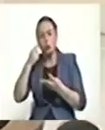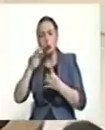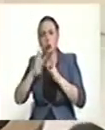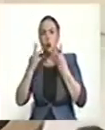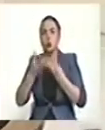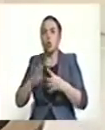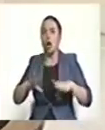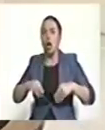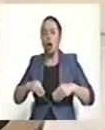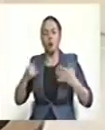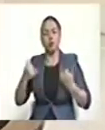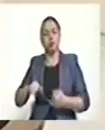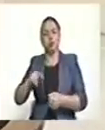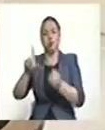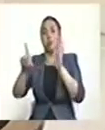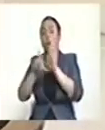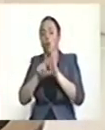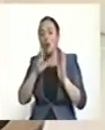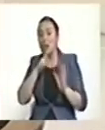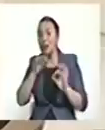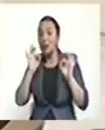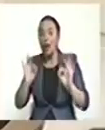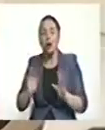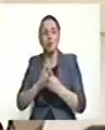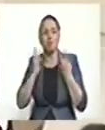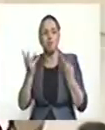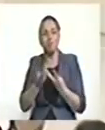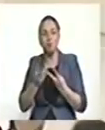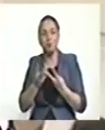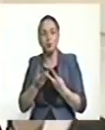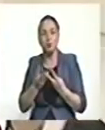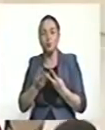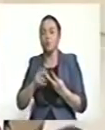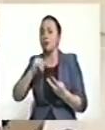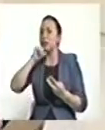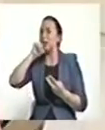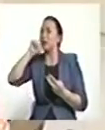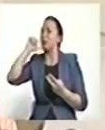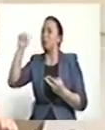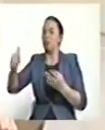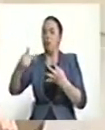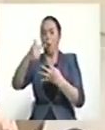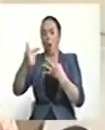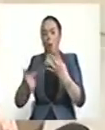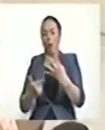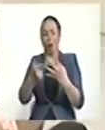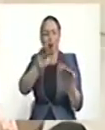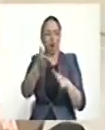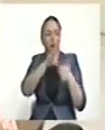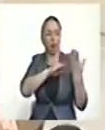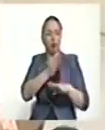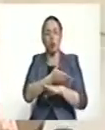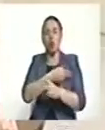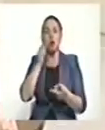aceptar la más vil impunidad que haya visto este país con los peores y más sanguinarios asesinos que hayamos conocido.